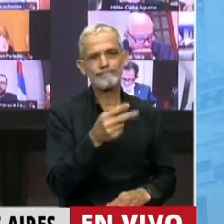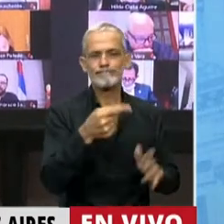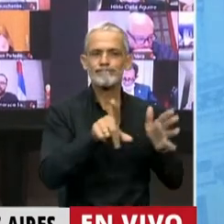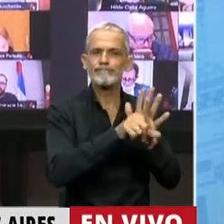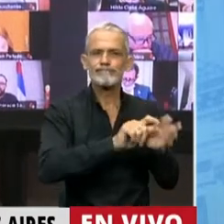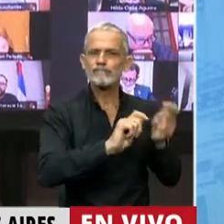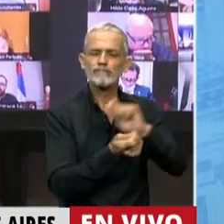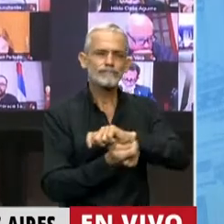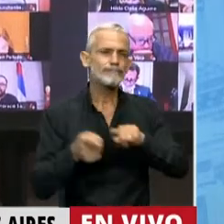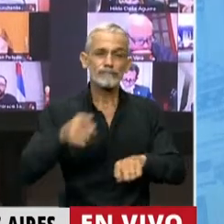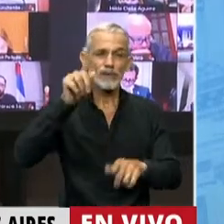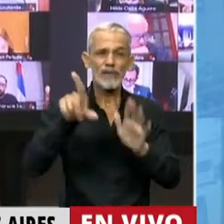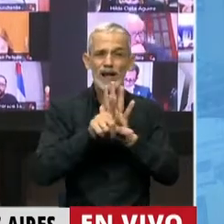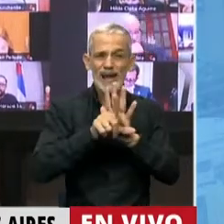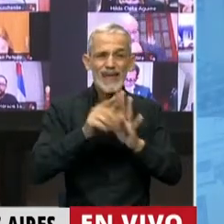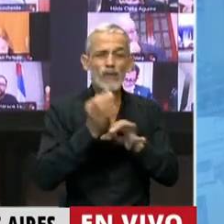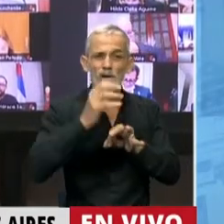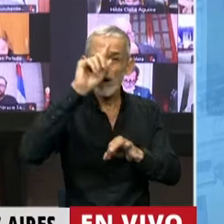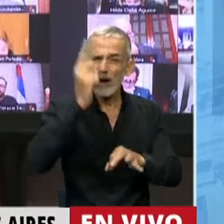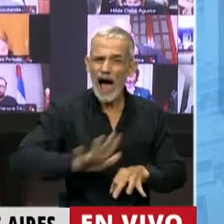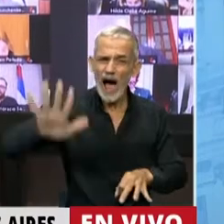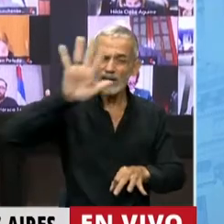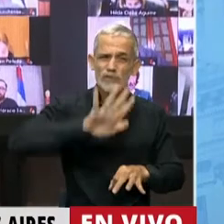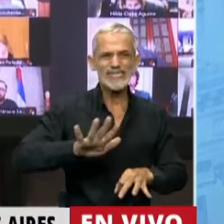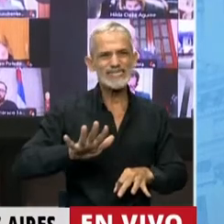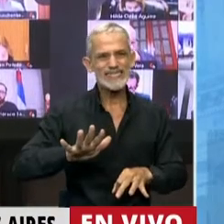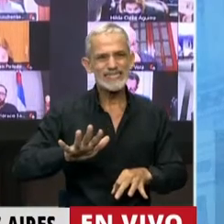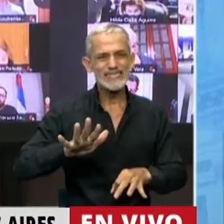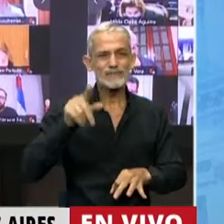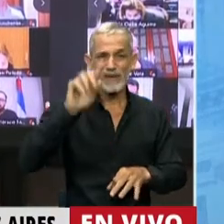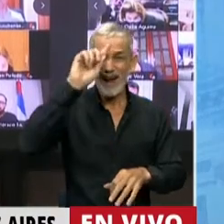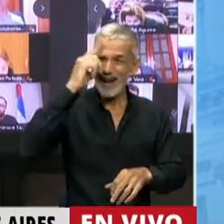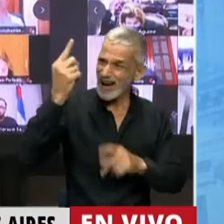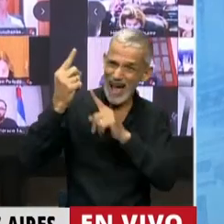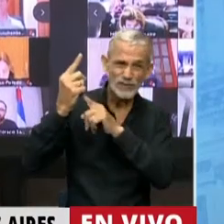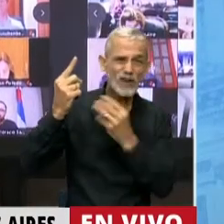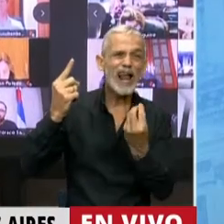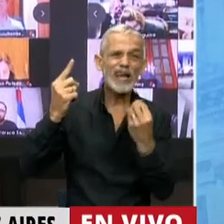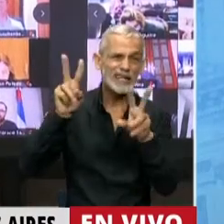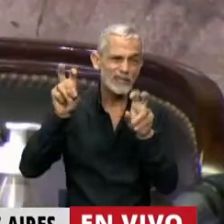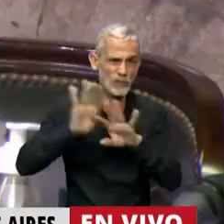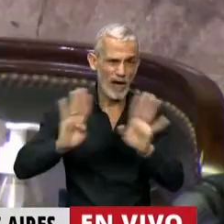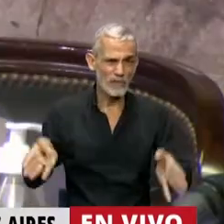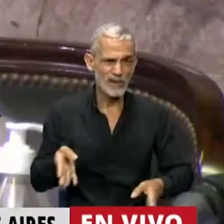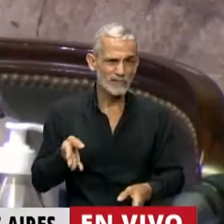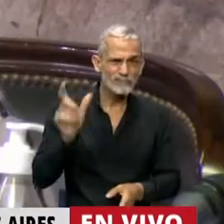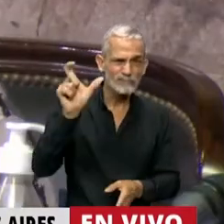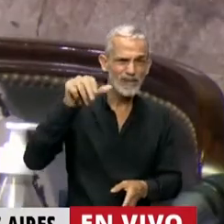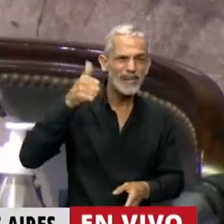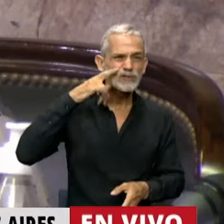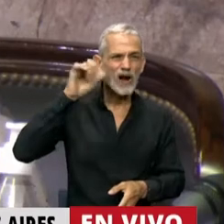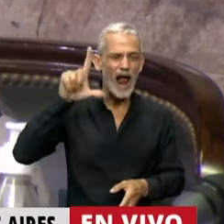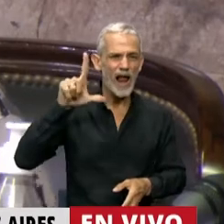esa ley por la Ley de Educación Nacional, siempre hay que recordar que de nacional esa ley solo tiene el título. Nunca más